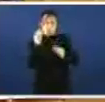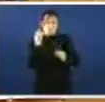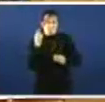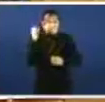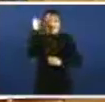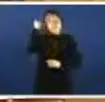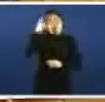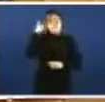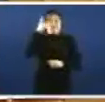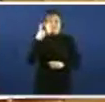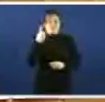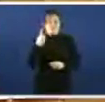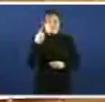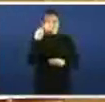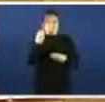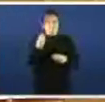albrotar.